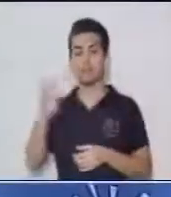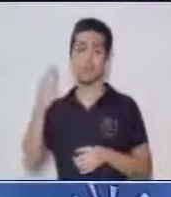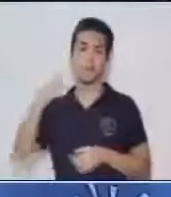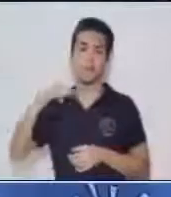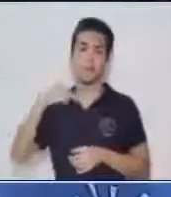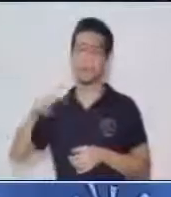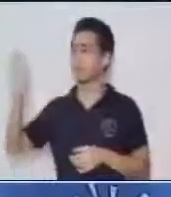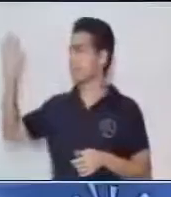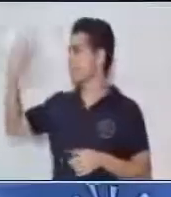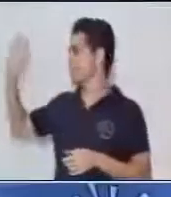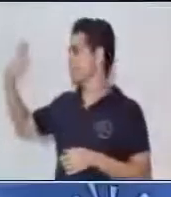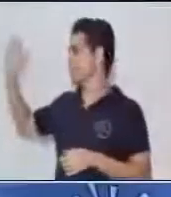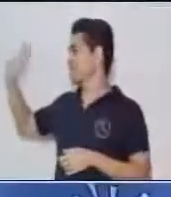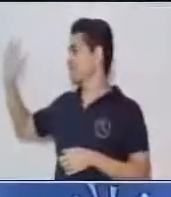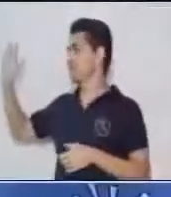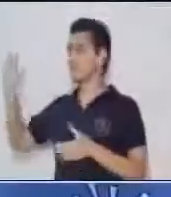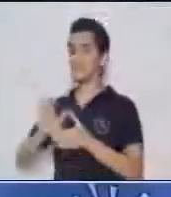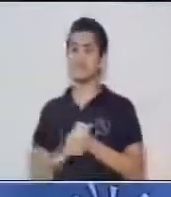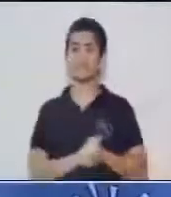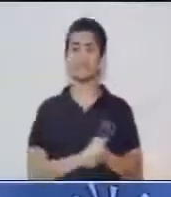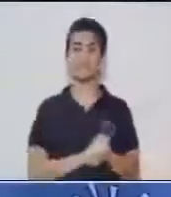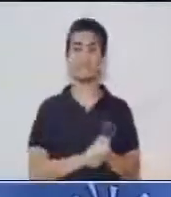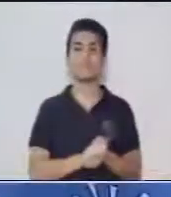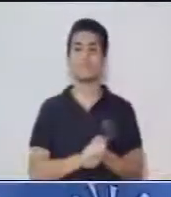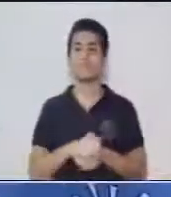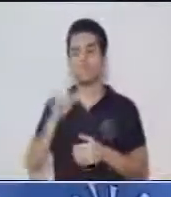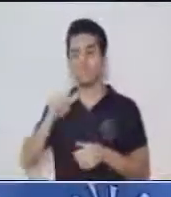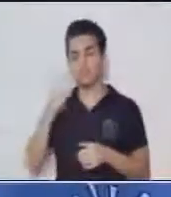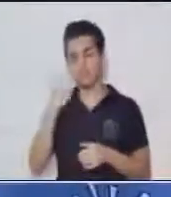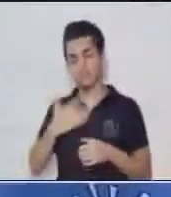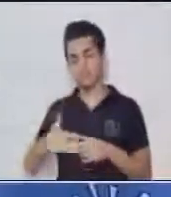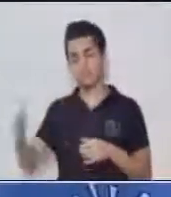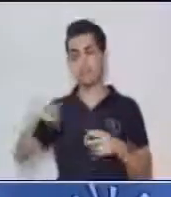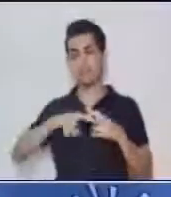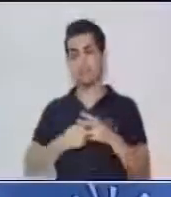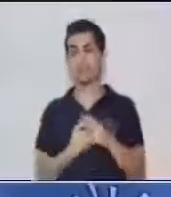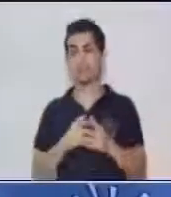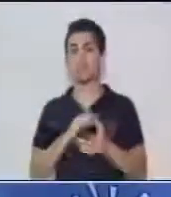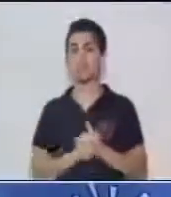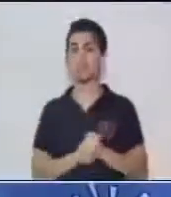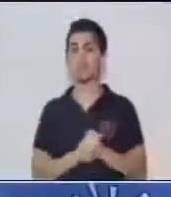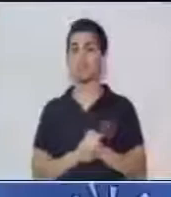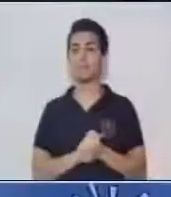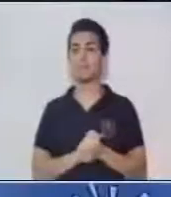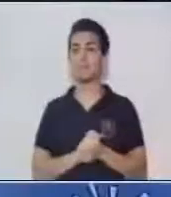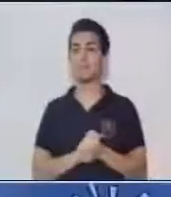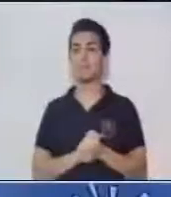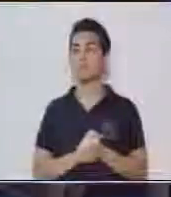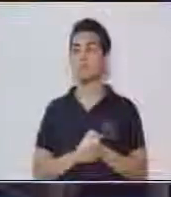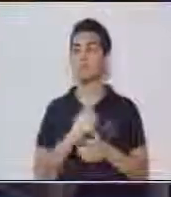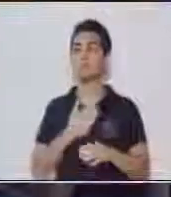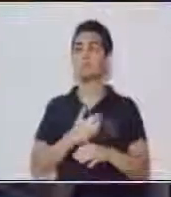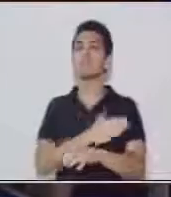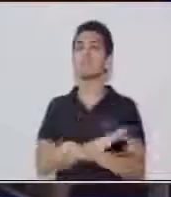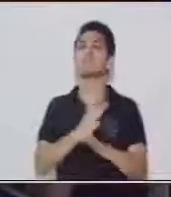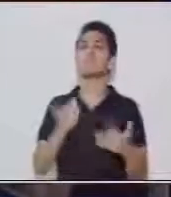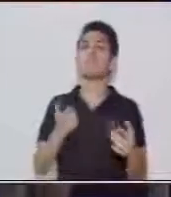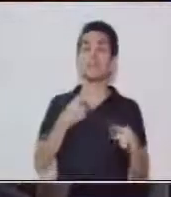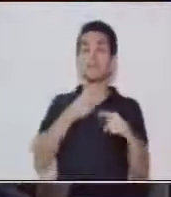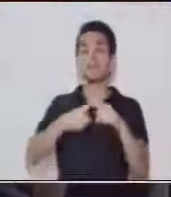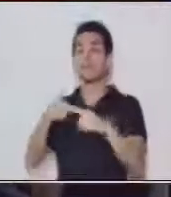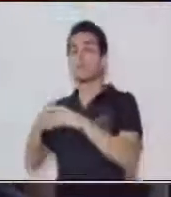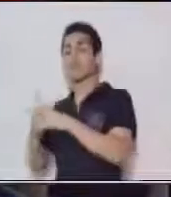Mauricio. Hola Mauricio, y bien, vamos a dar inicio retomando el tema previo que fueron los medios de comunicación.